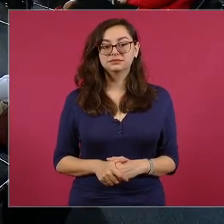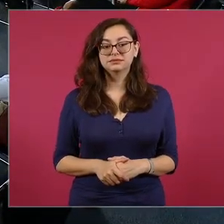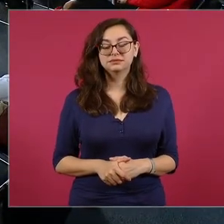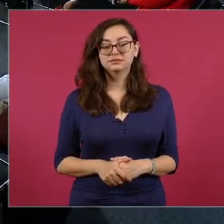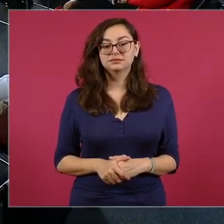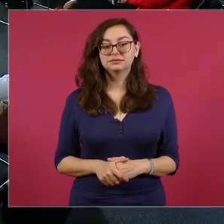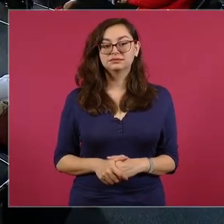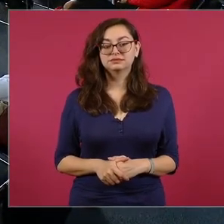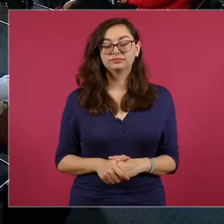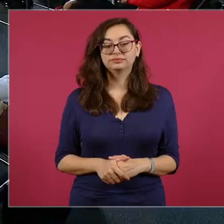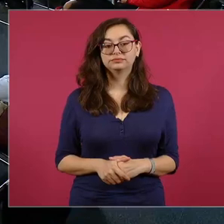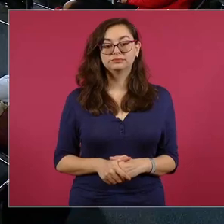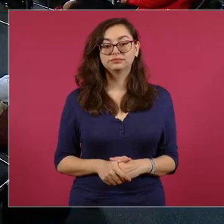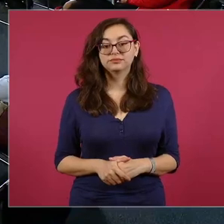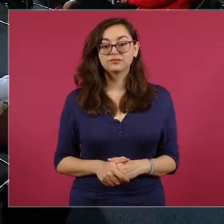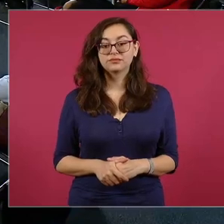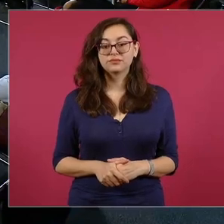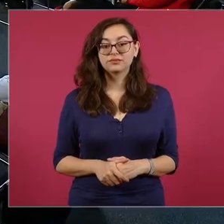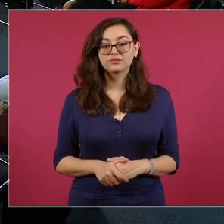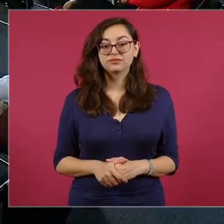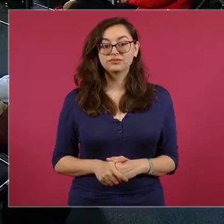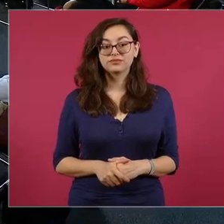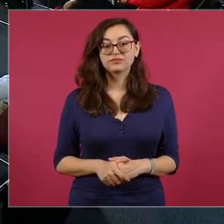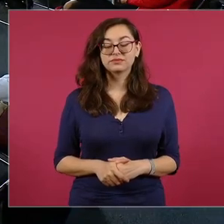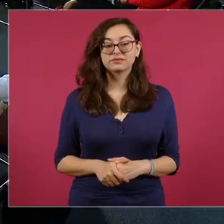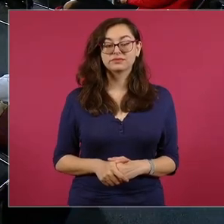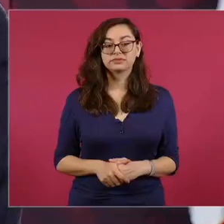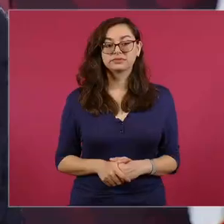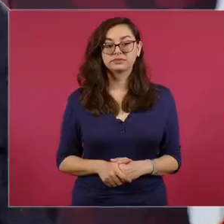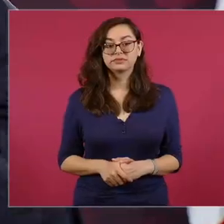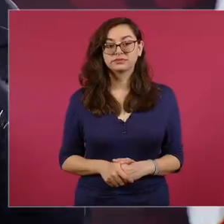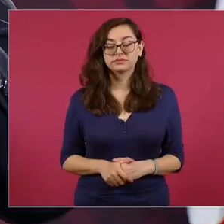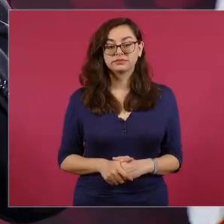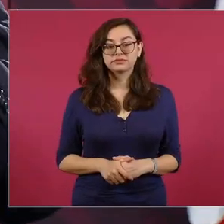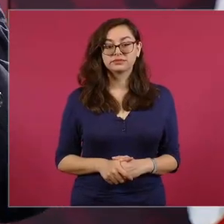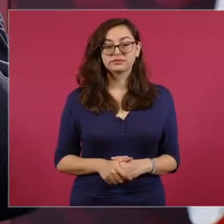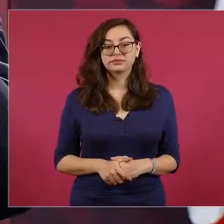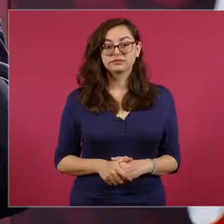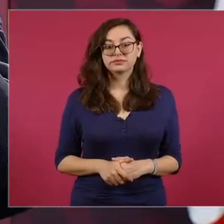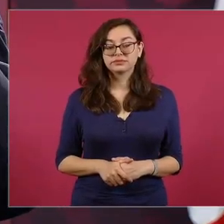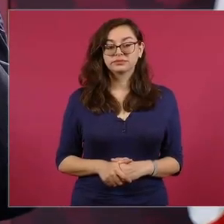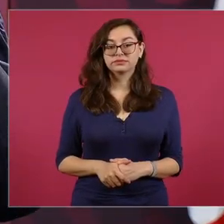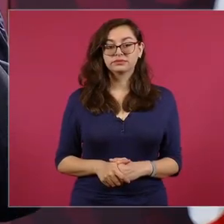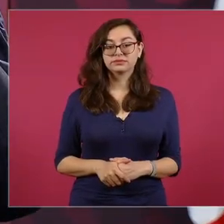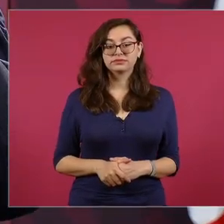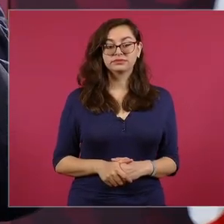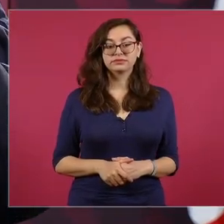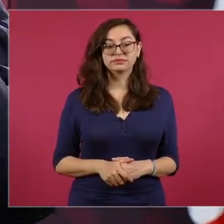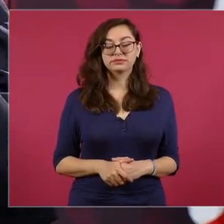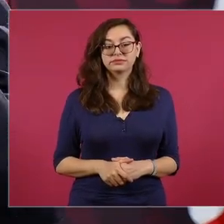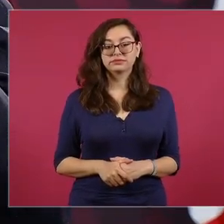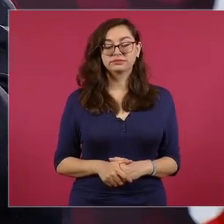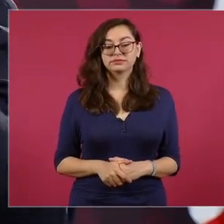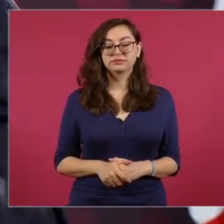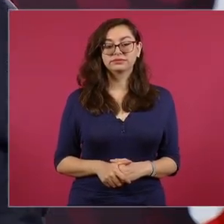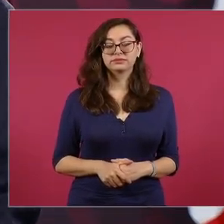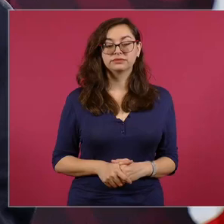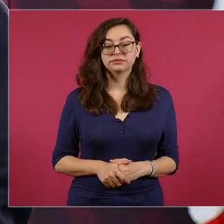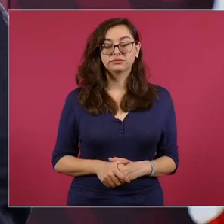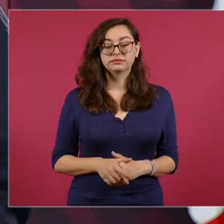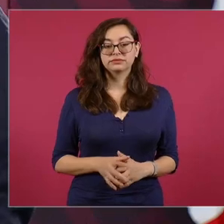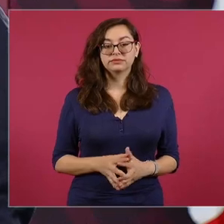luego de ser así, muy cercanos,